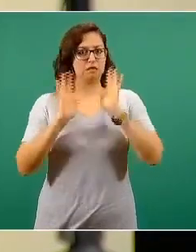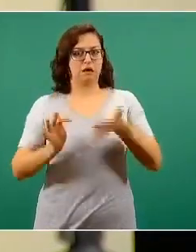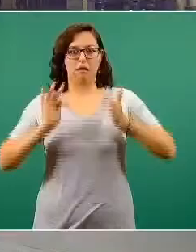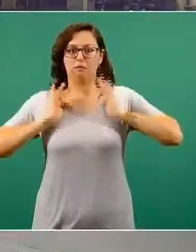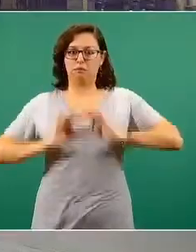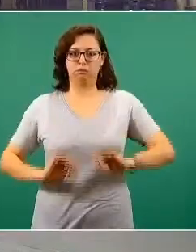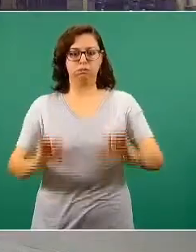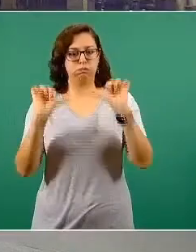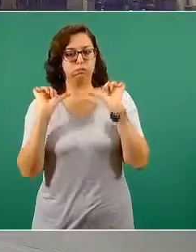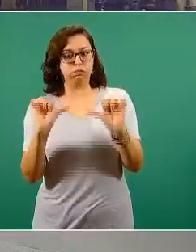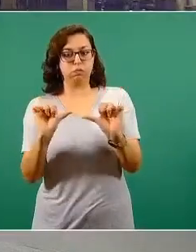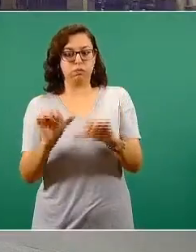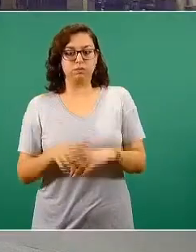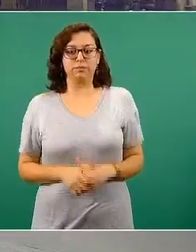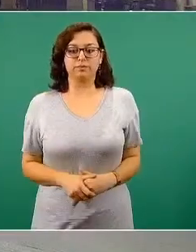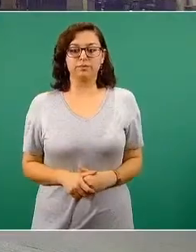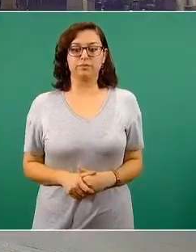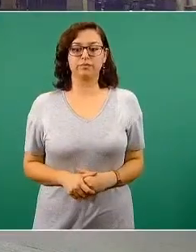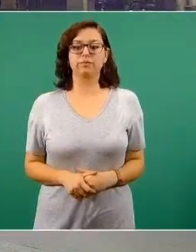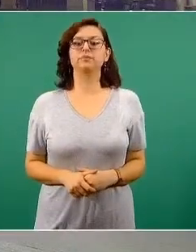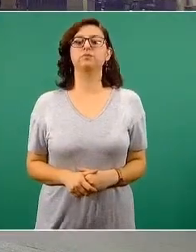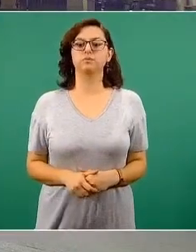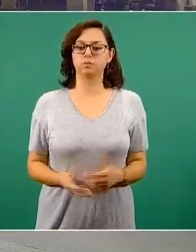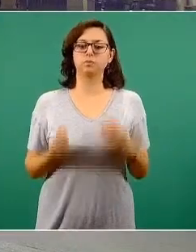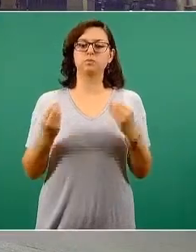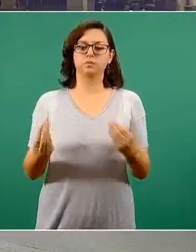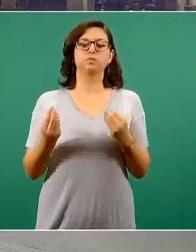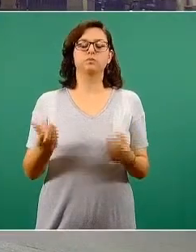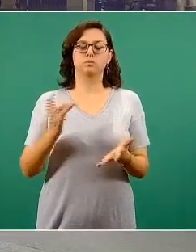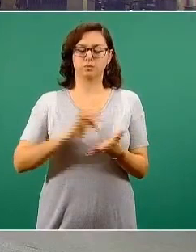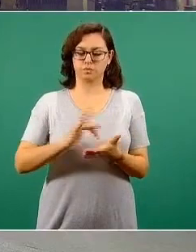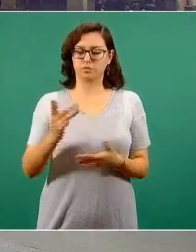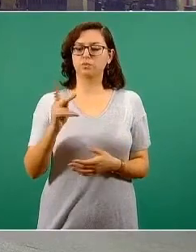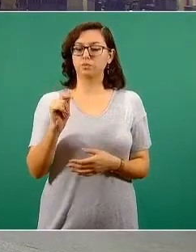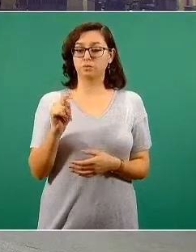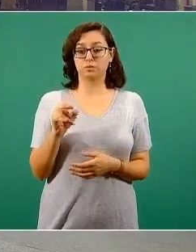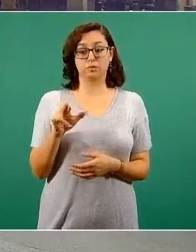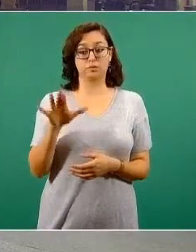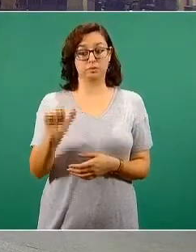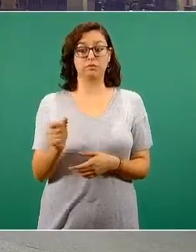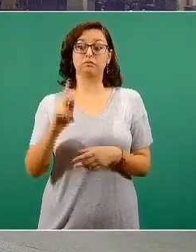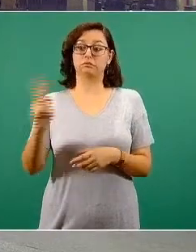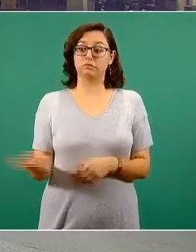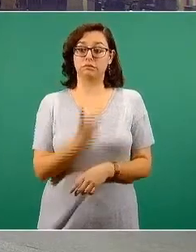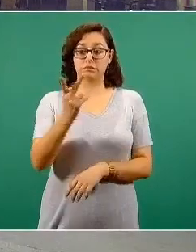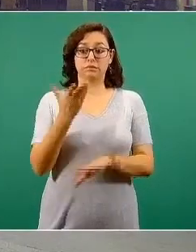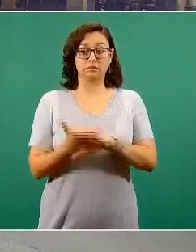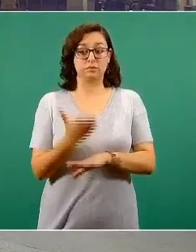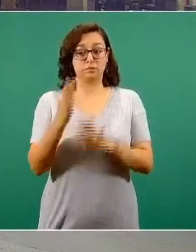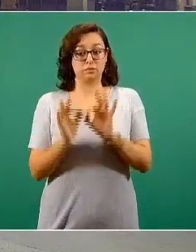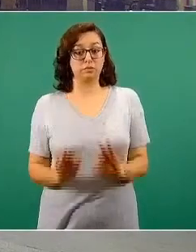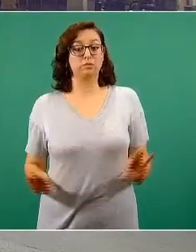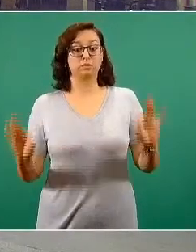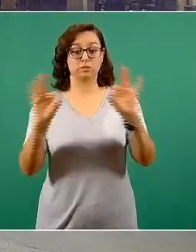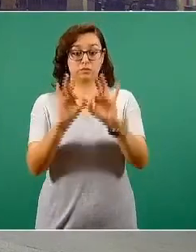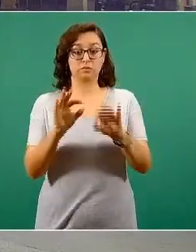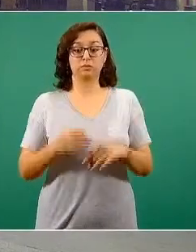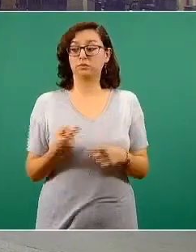COVID-19? Gracias. Muchas gracias, Patricia, por hacer esta pregunta, que es fundamental. A lo largo de la semana